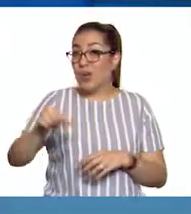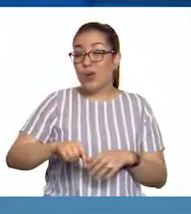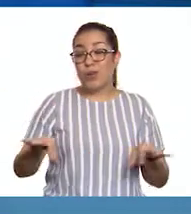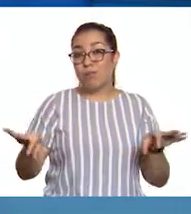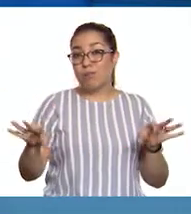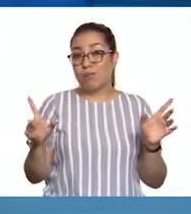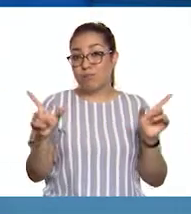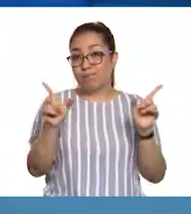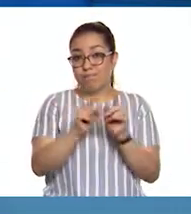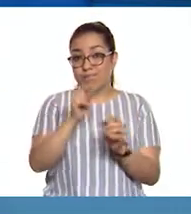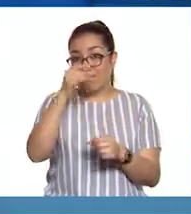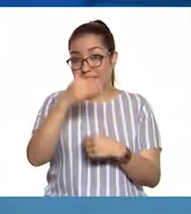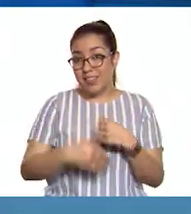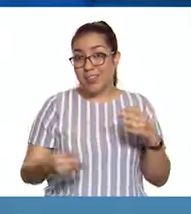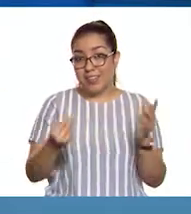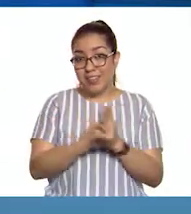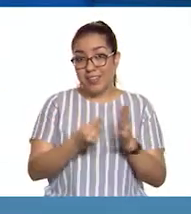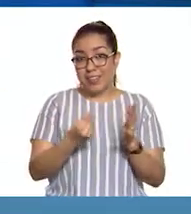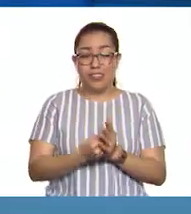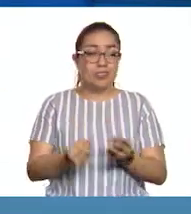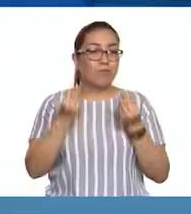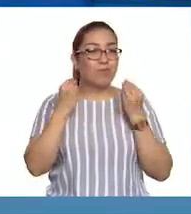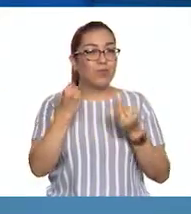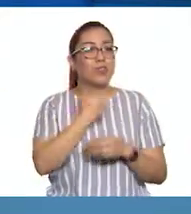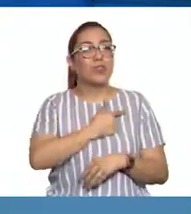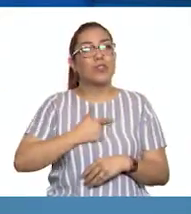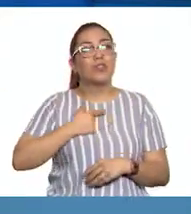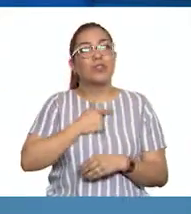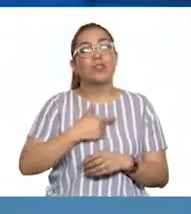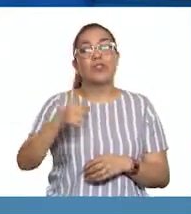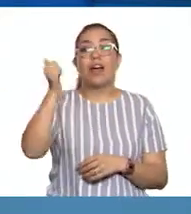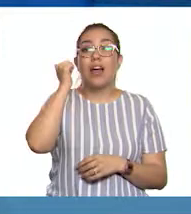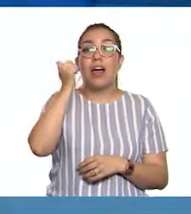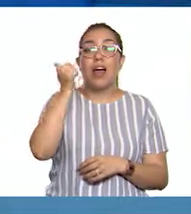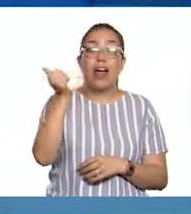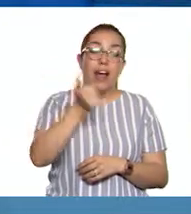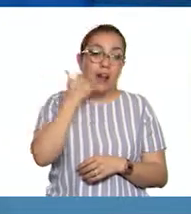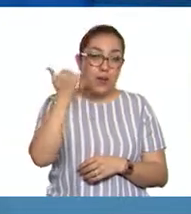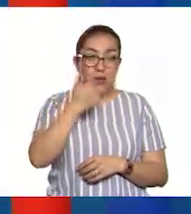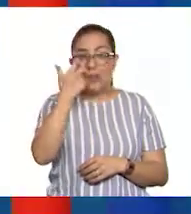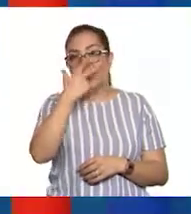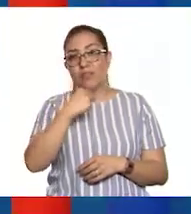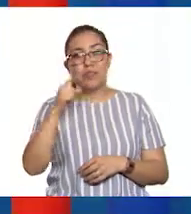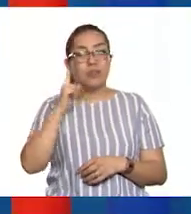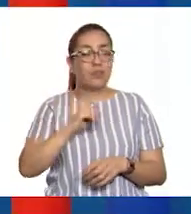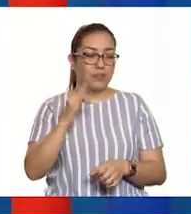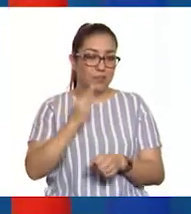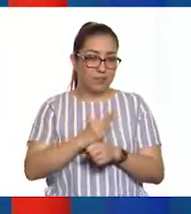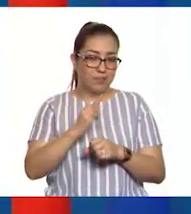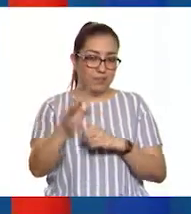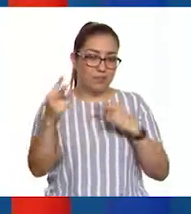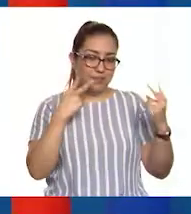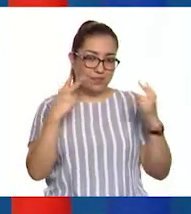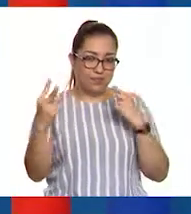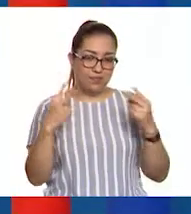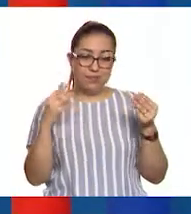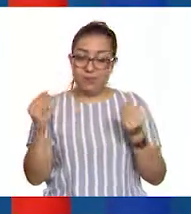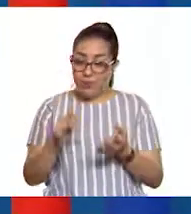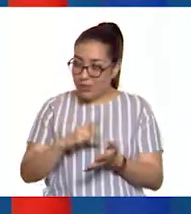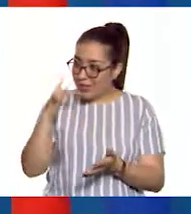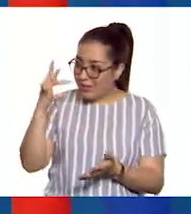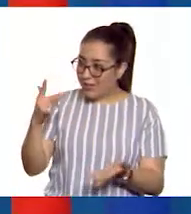naturales. Me dio mucho gusto que mis alumnas y alumnos estuvieran con nosotros. Muchísimas gracias, maestro Pedro.